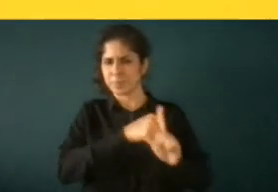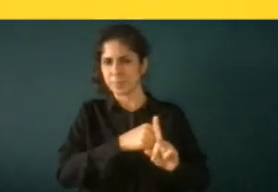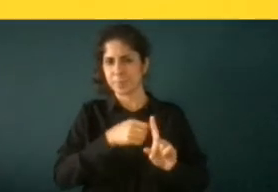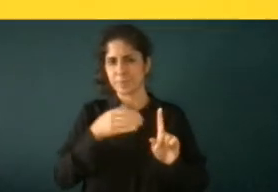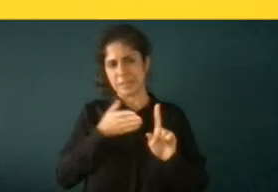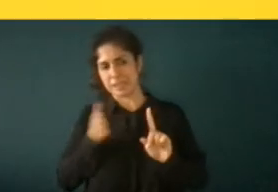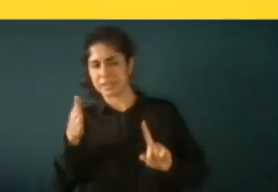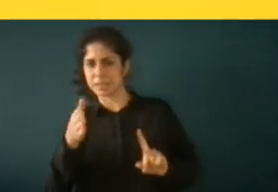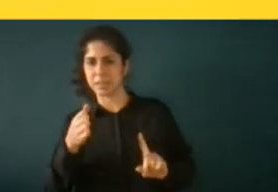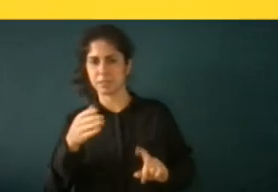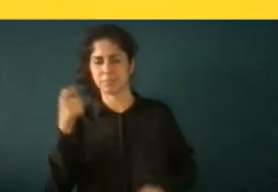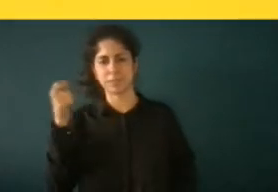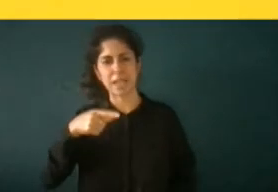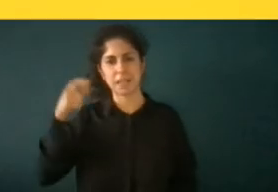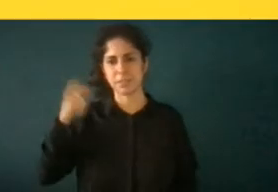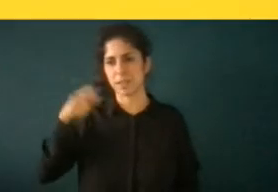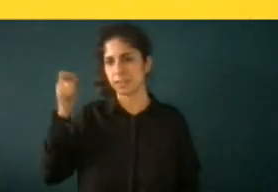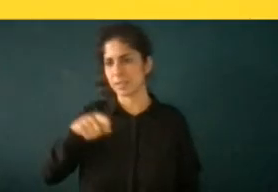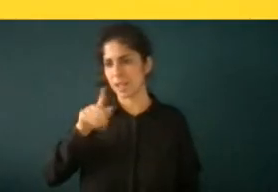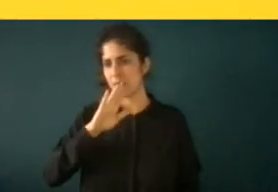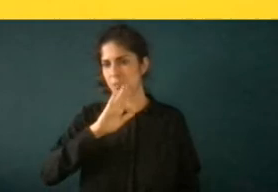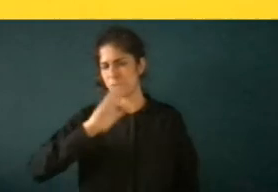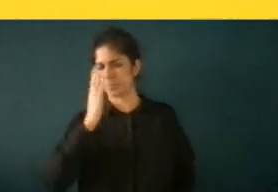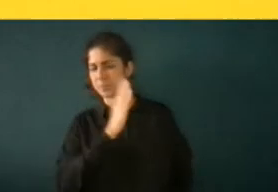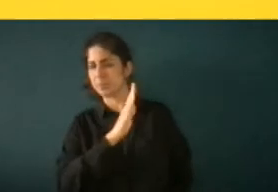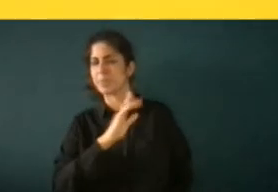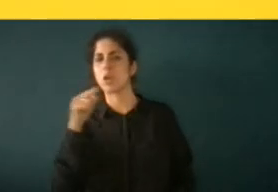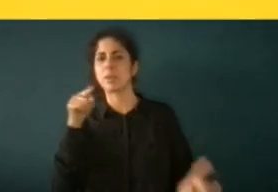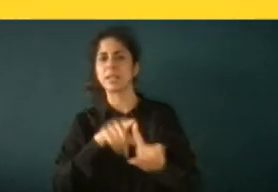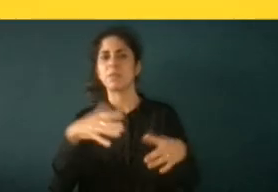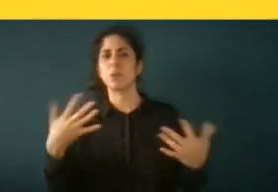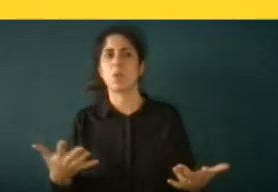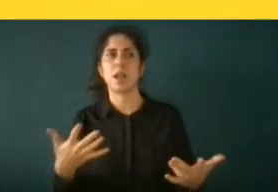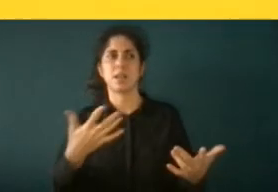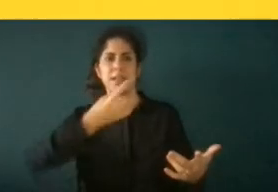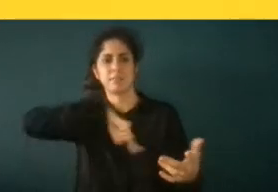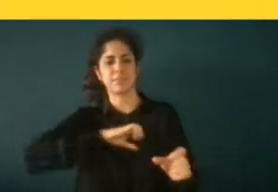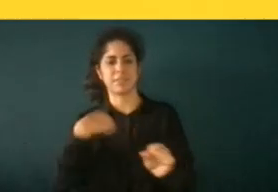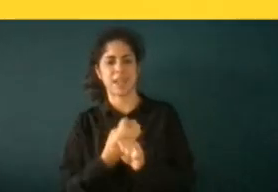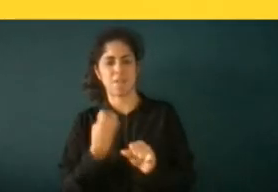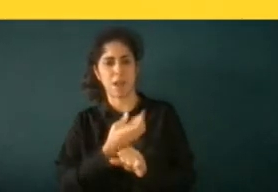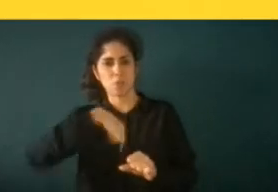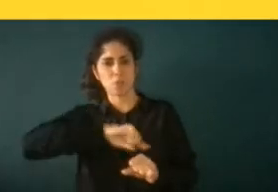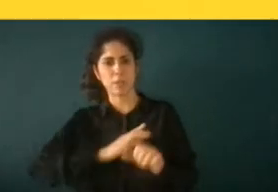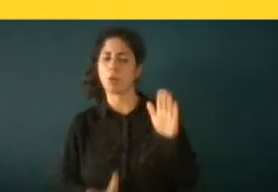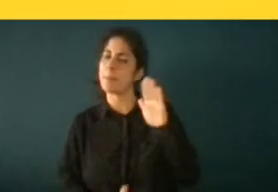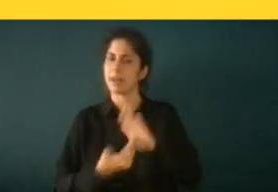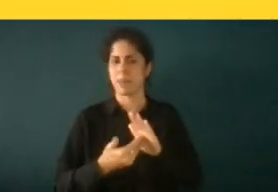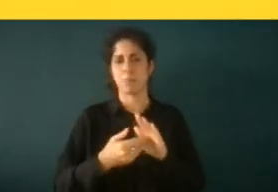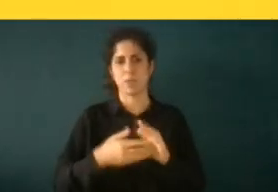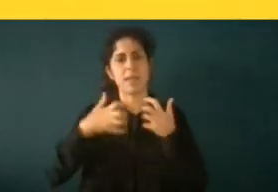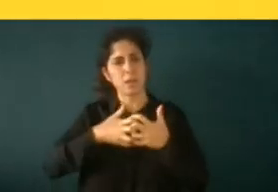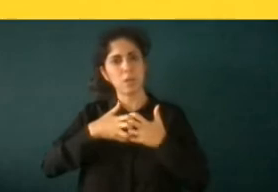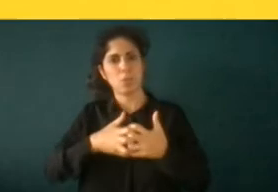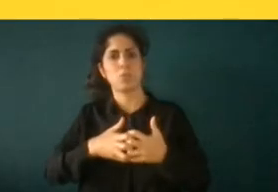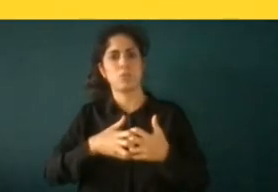para que cese nuestra labor de fiscalización y de hacer respetar los derechos humanos a mí la última que me ocurrió fue en